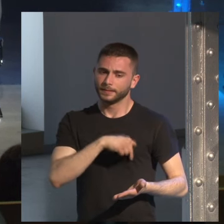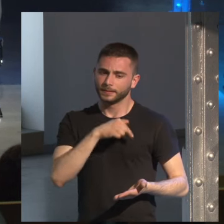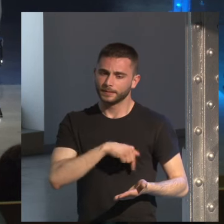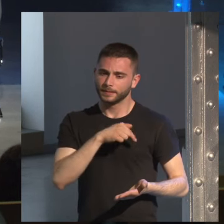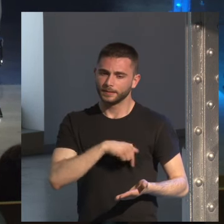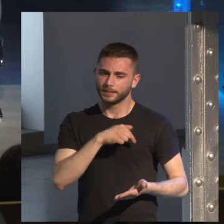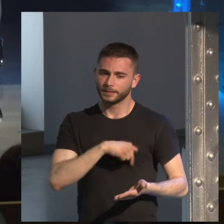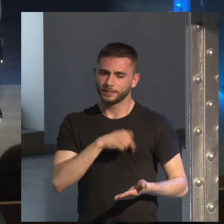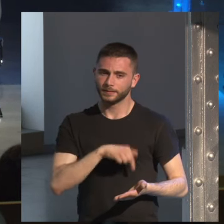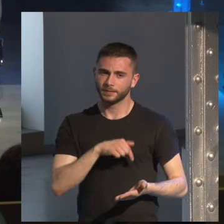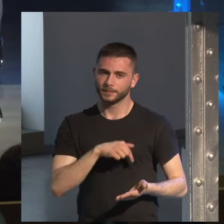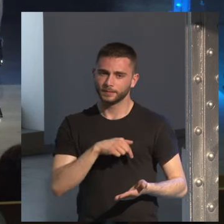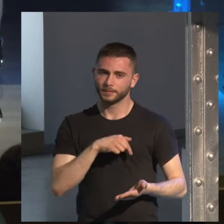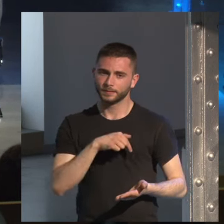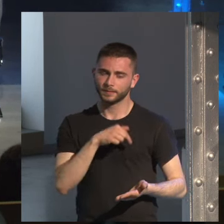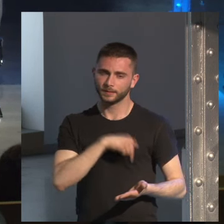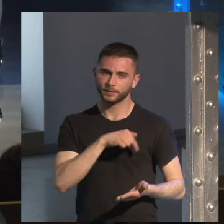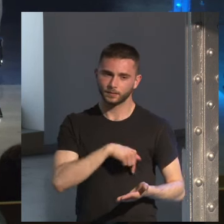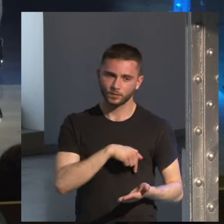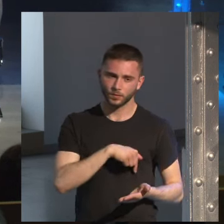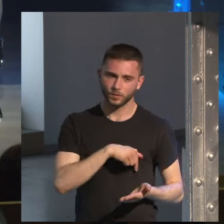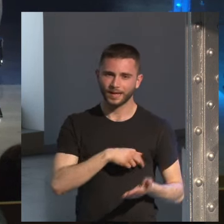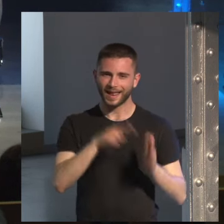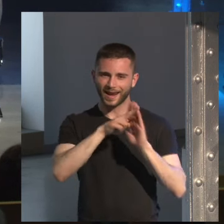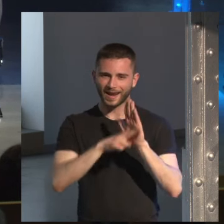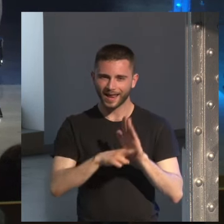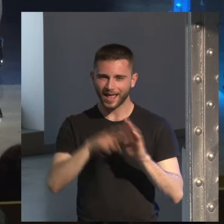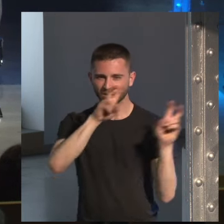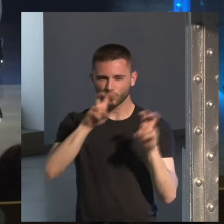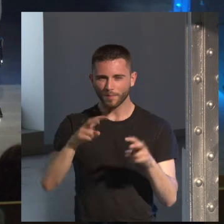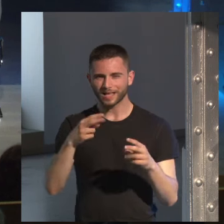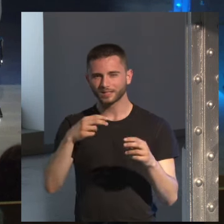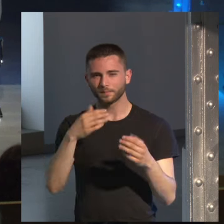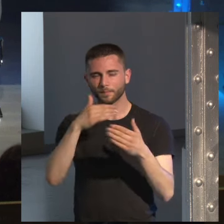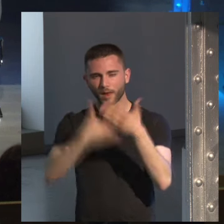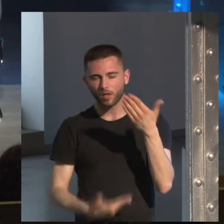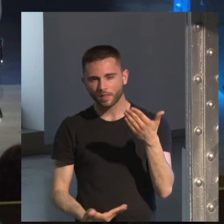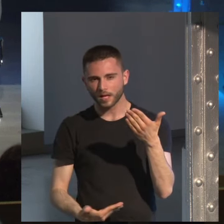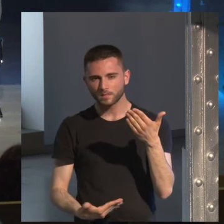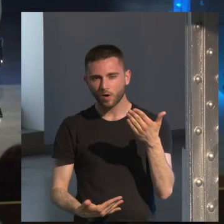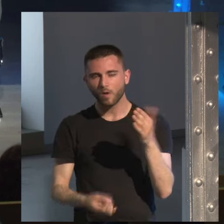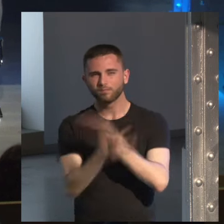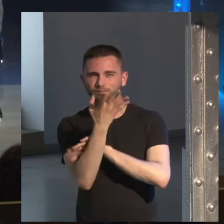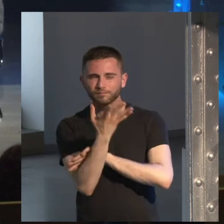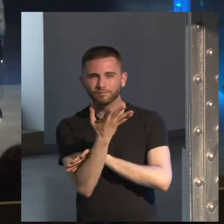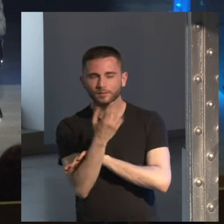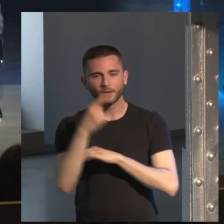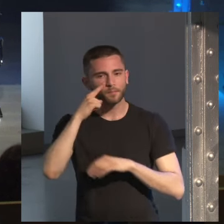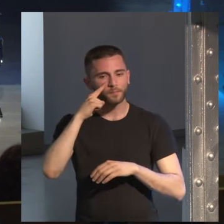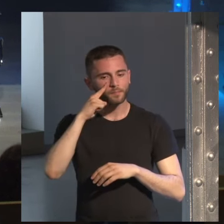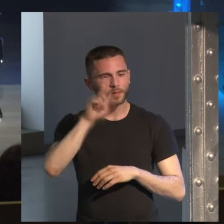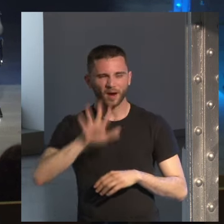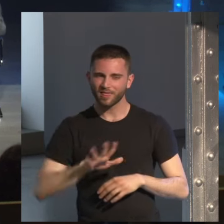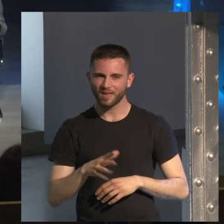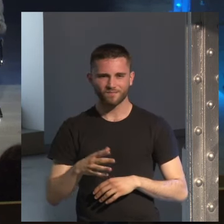a a las nuevas reglas de del periodismo que que existen que que me parecen esto casi que